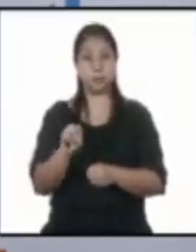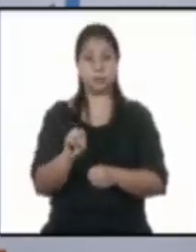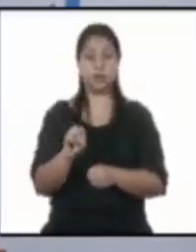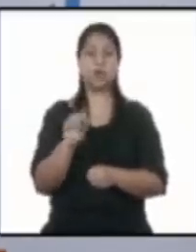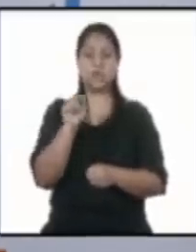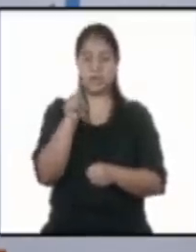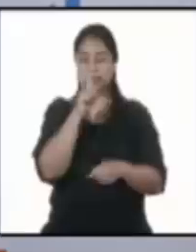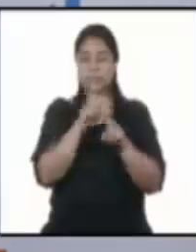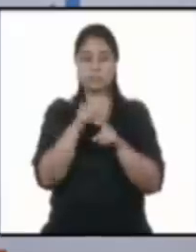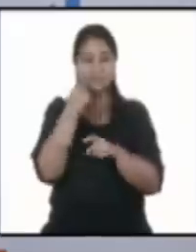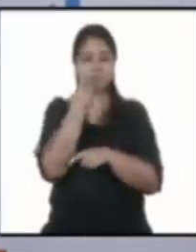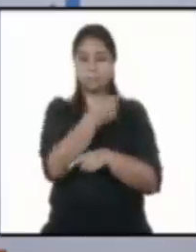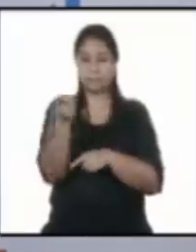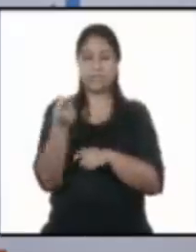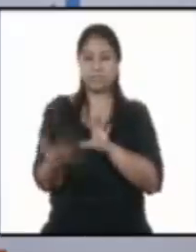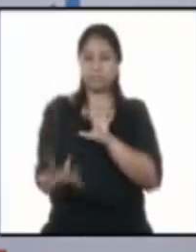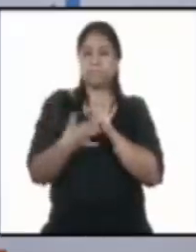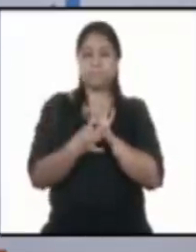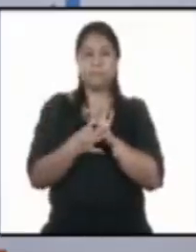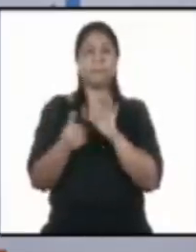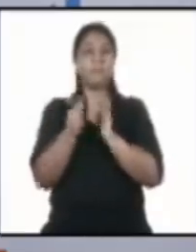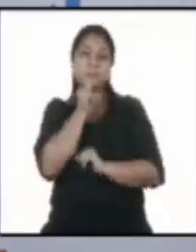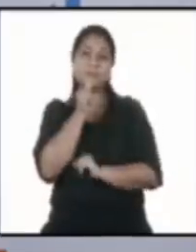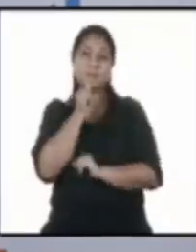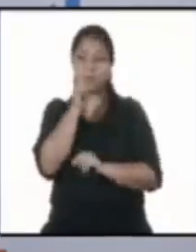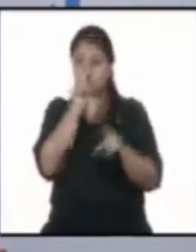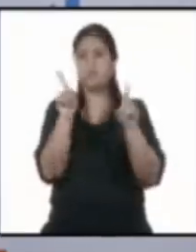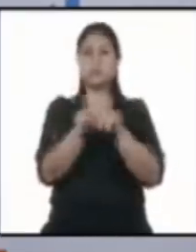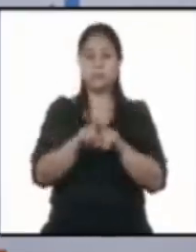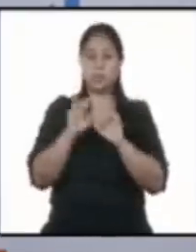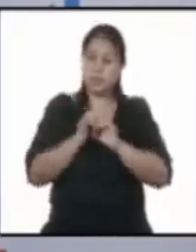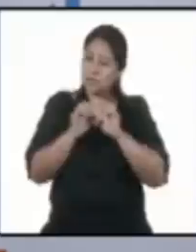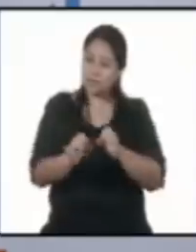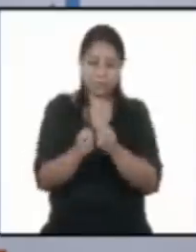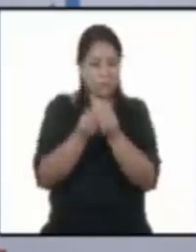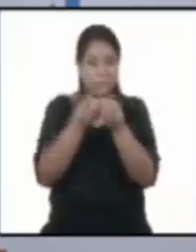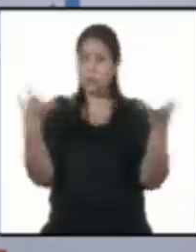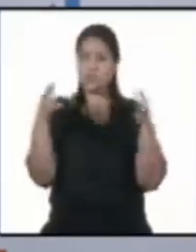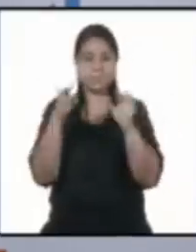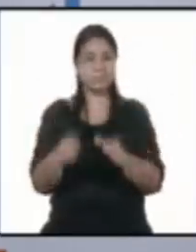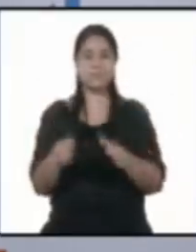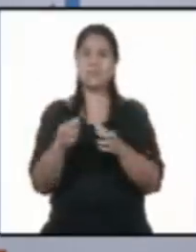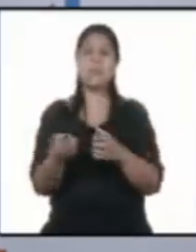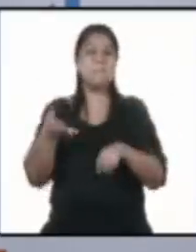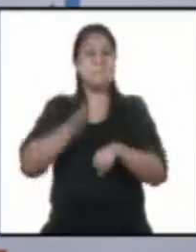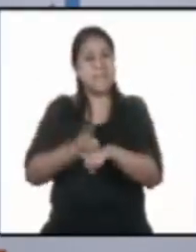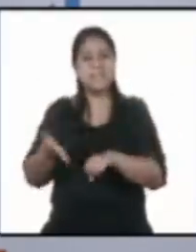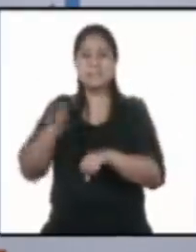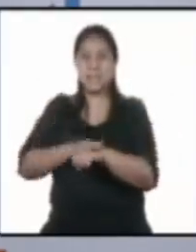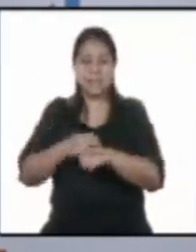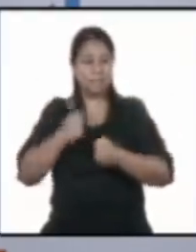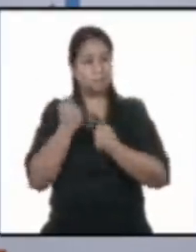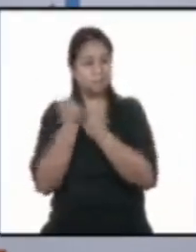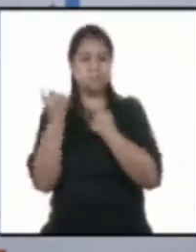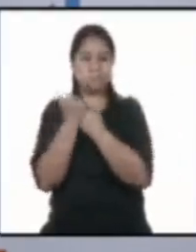que se suma no sólo la iniciativa privada, sino hay un esfuerzo de muchas personas que se sigue sumando para poder llevar estos